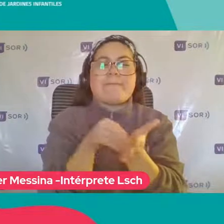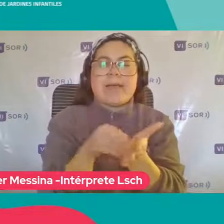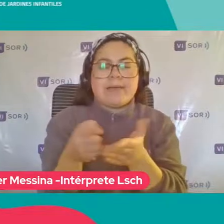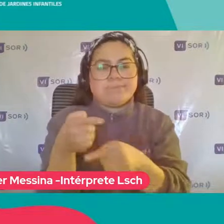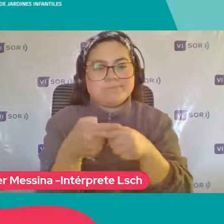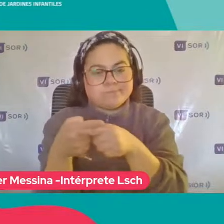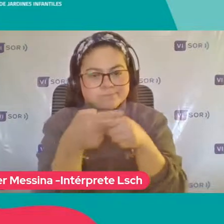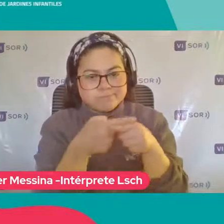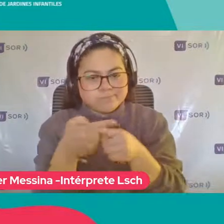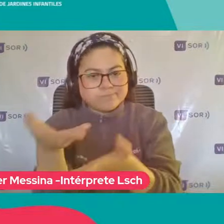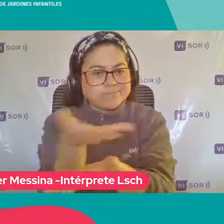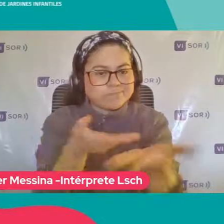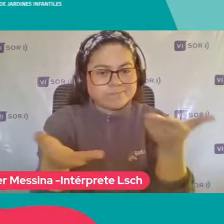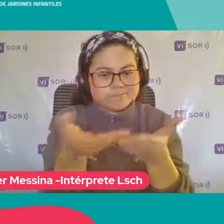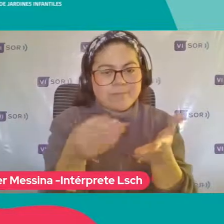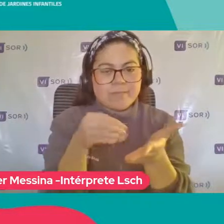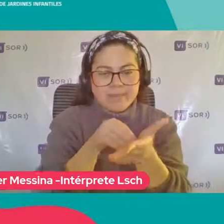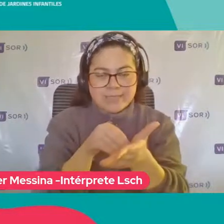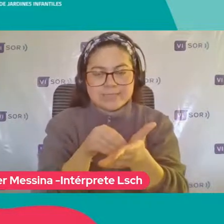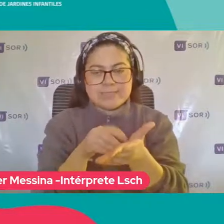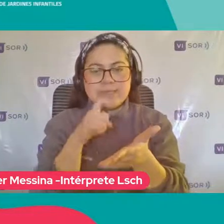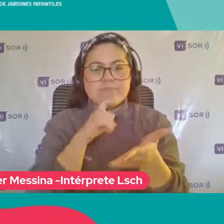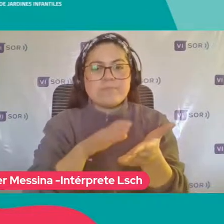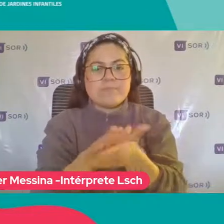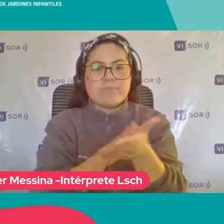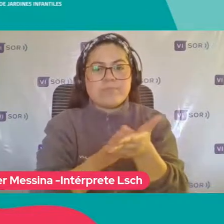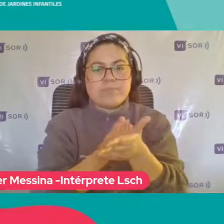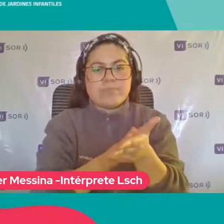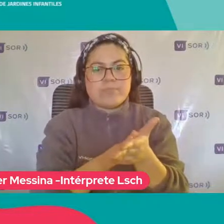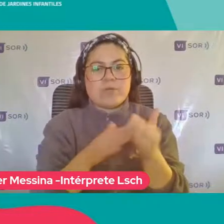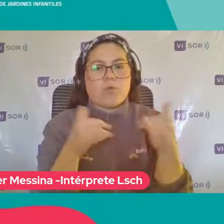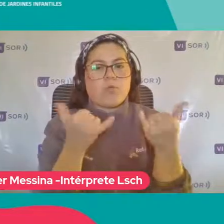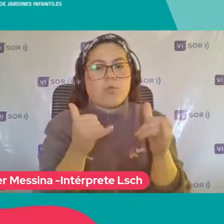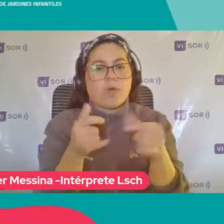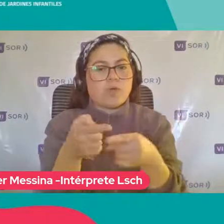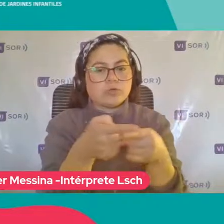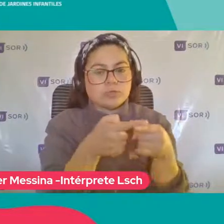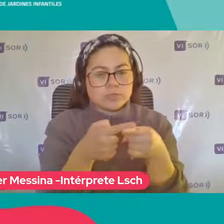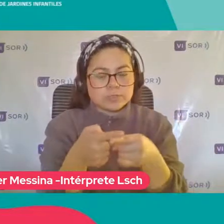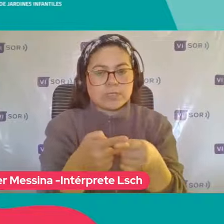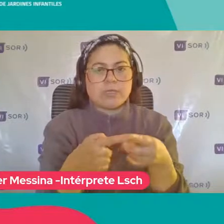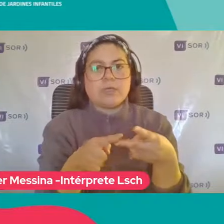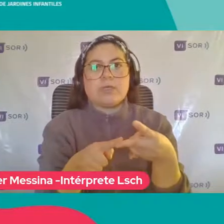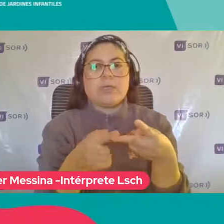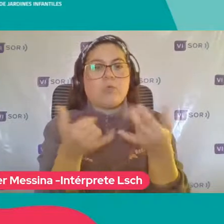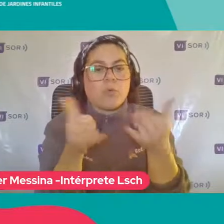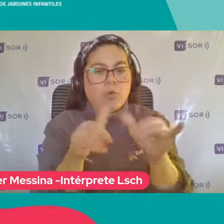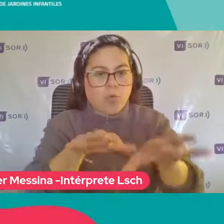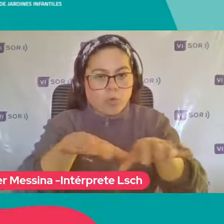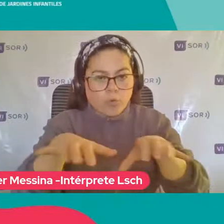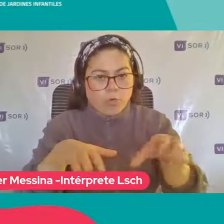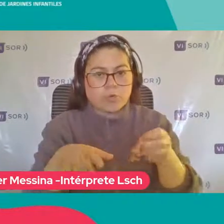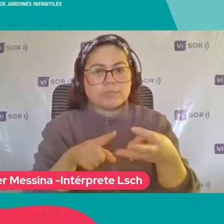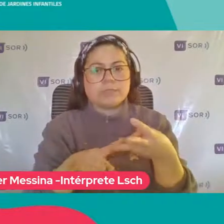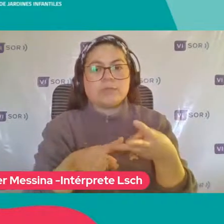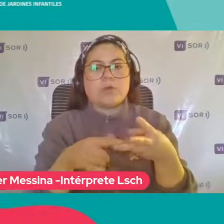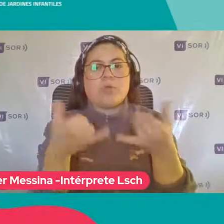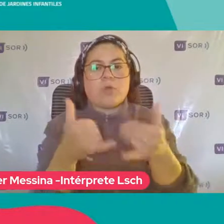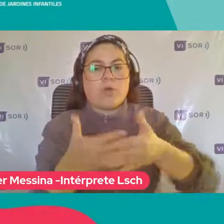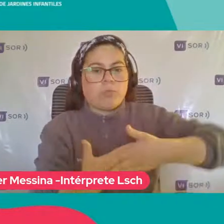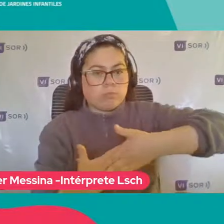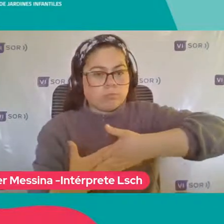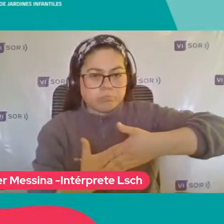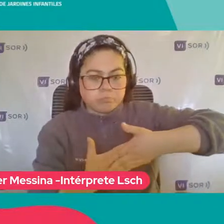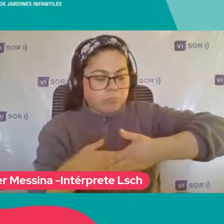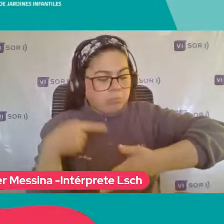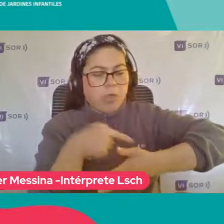Entonces Ellas Por ejemplo Impresiona Un juego social Un juego con objetos Un juego de jugar muñecas Súper